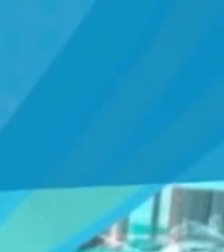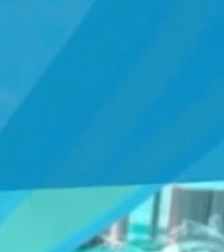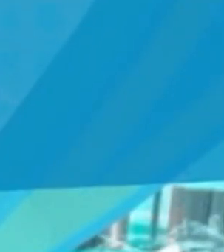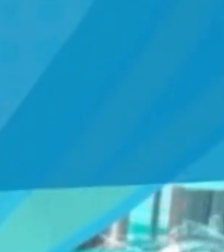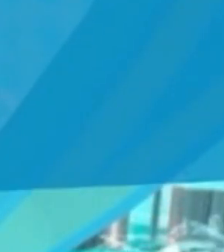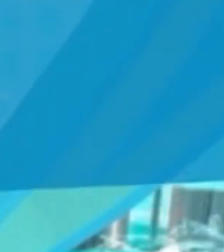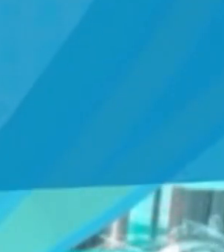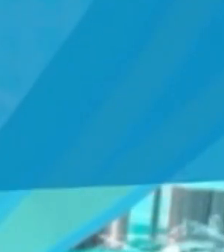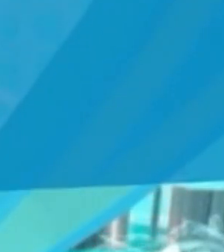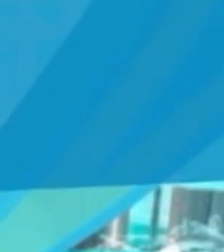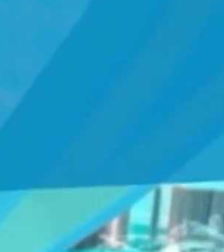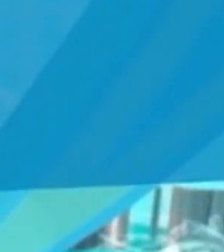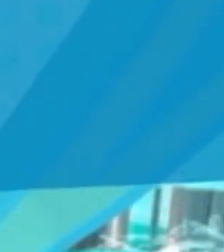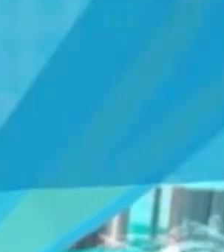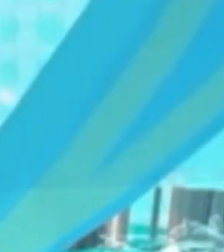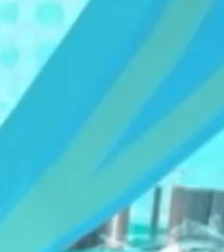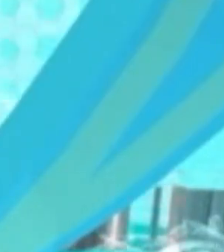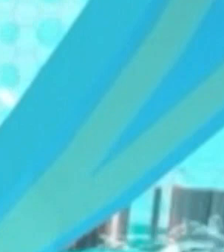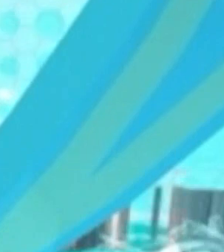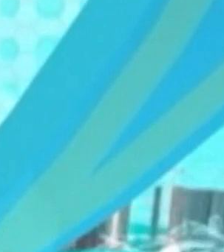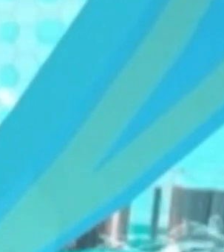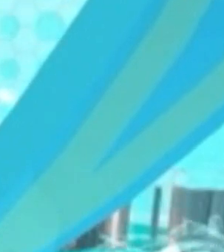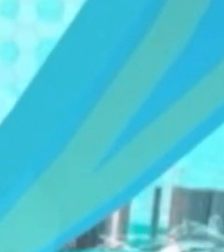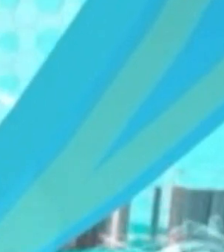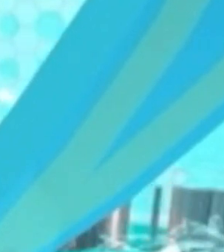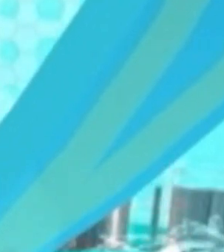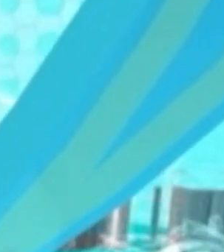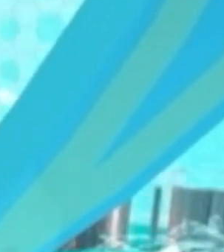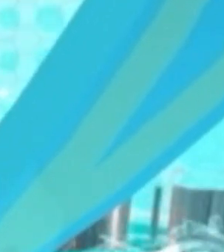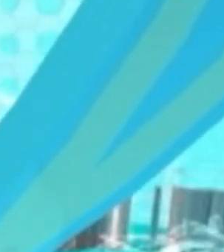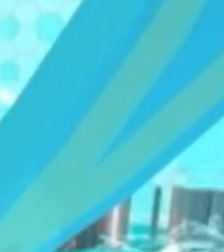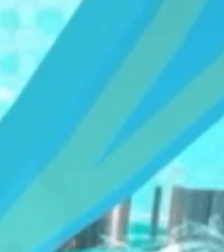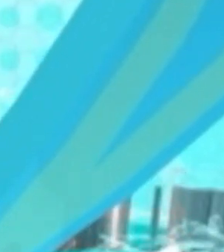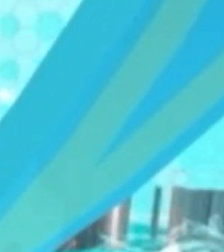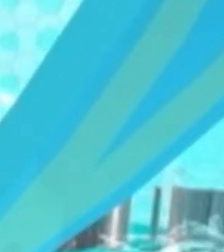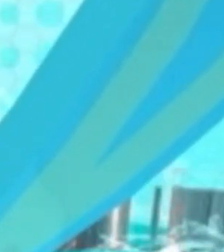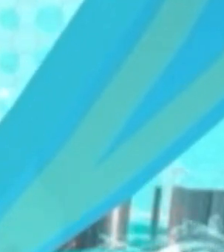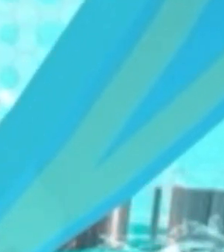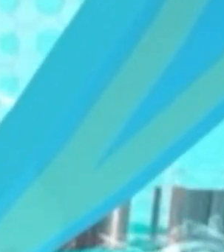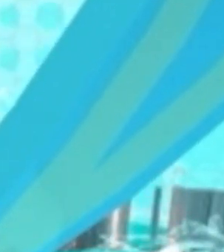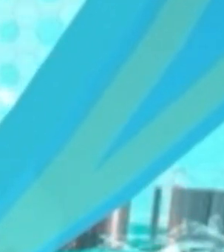la sección de animales en libertad llega a ustedes gracias al ICT